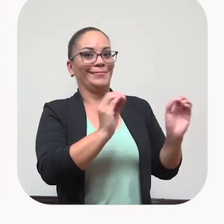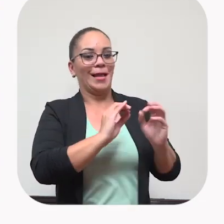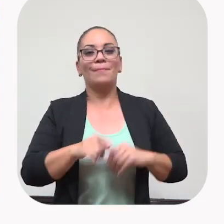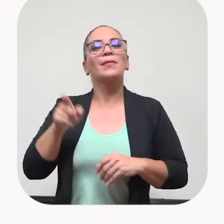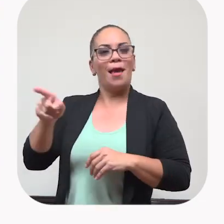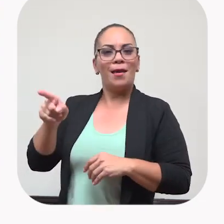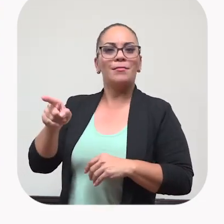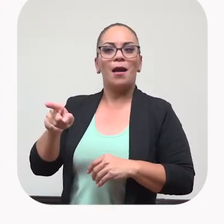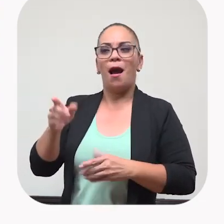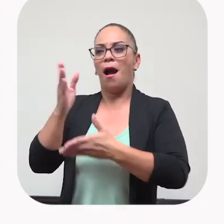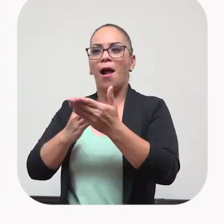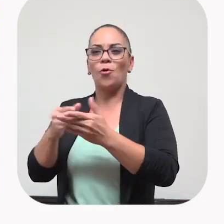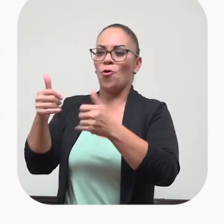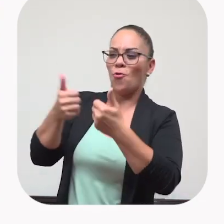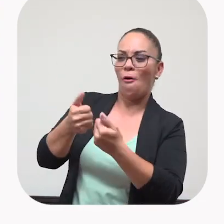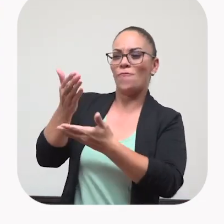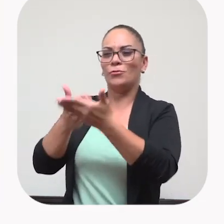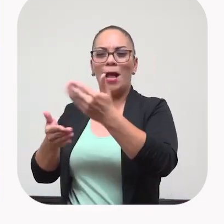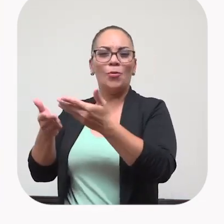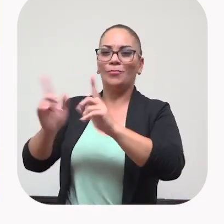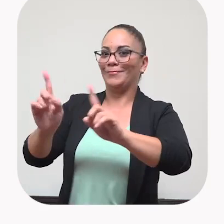nada. Andando con los chiquillos equivocados.